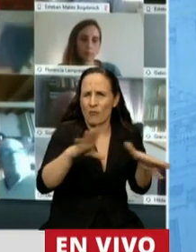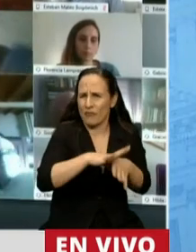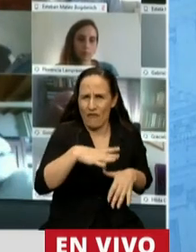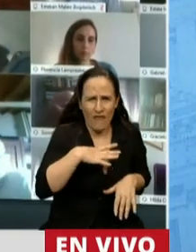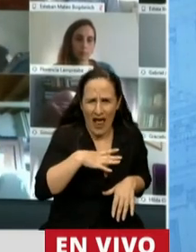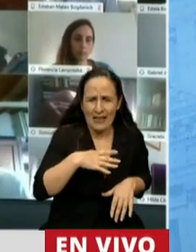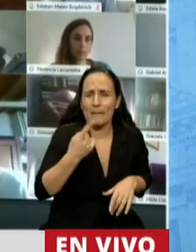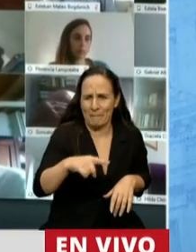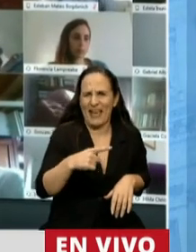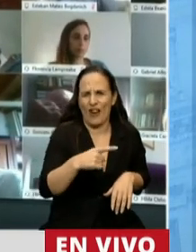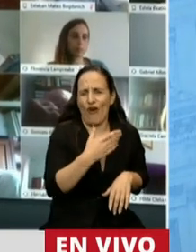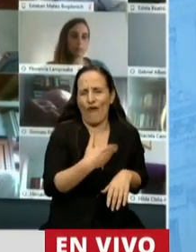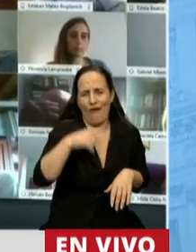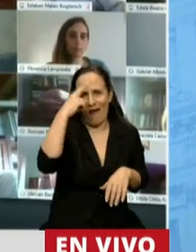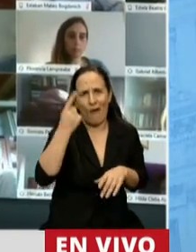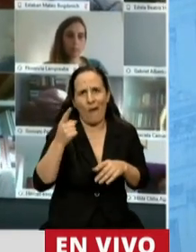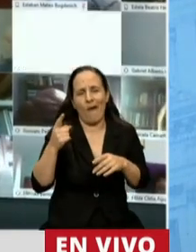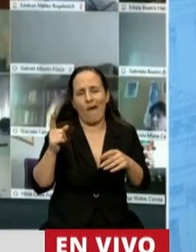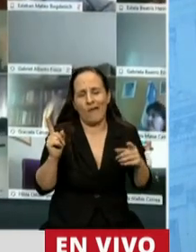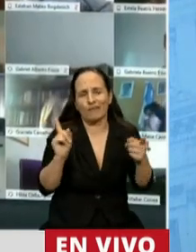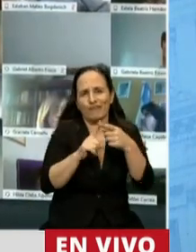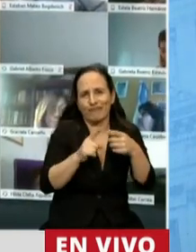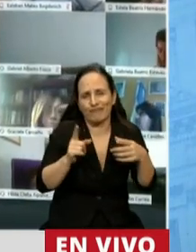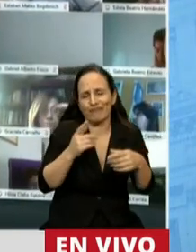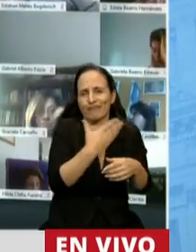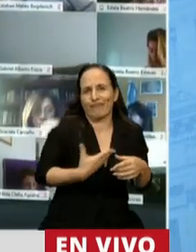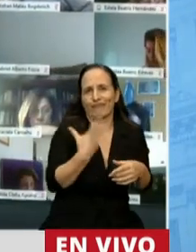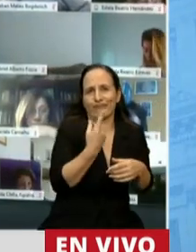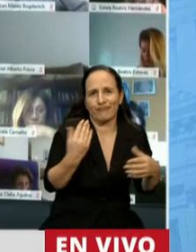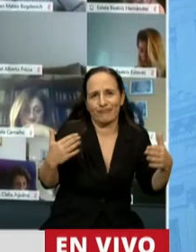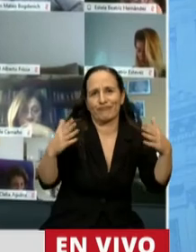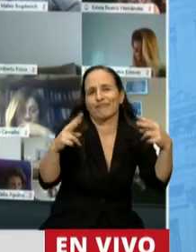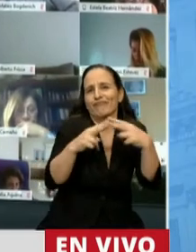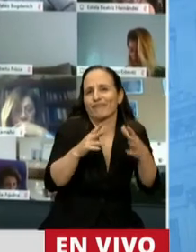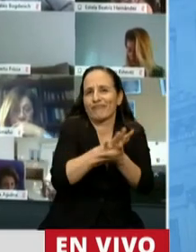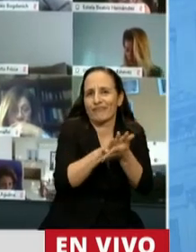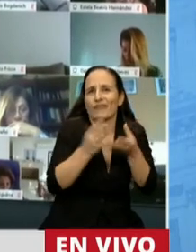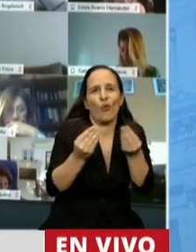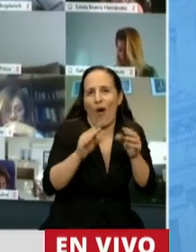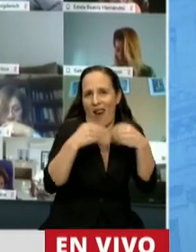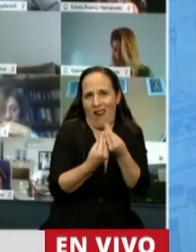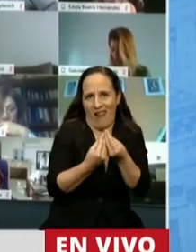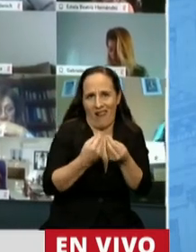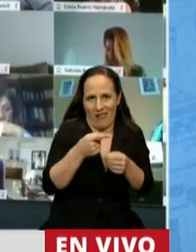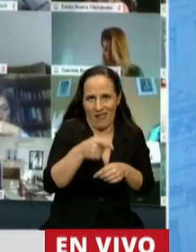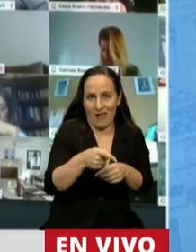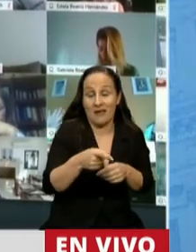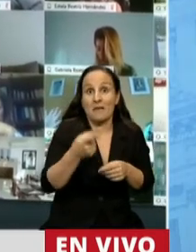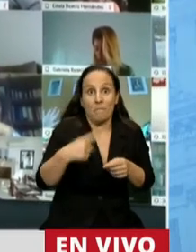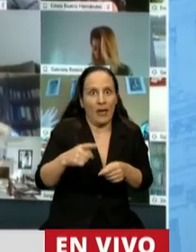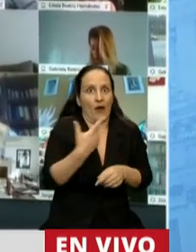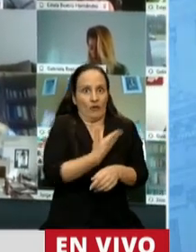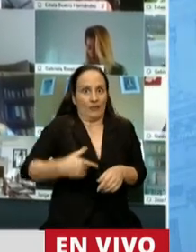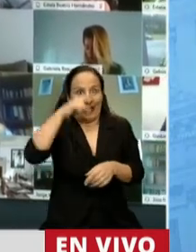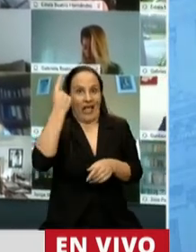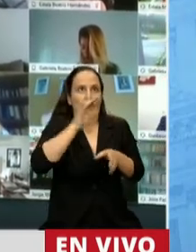que el Estado Nacional se va a sentar a determinar junto con las autoridades provinciales. Esa deuda, la que tiene el Estado Nacional con las provincias argentinas,